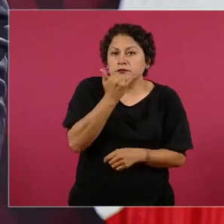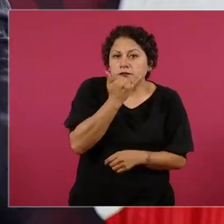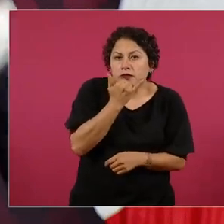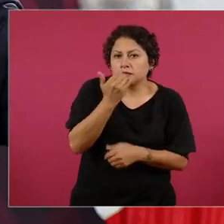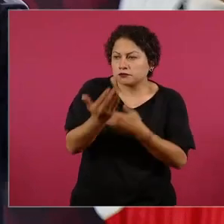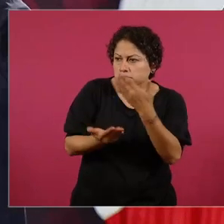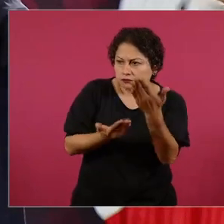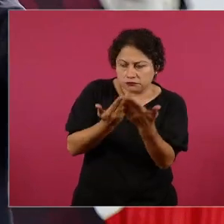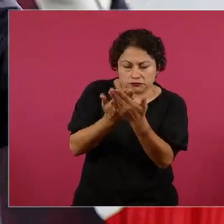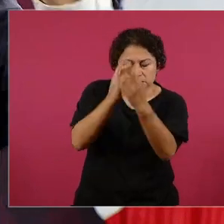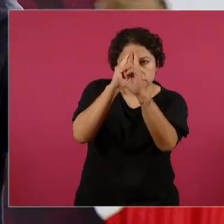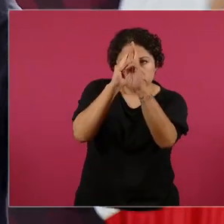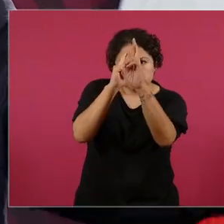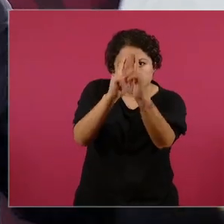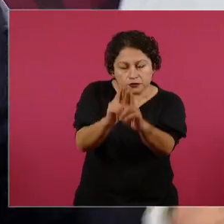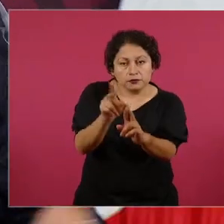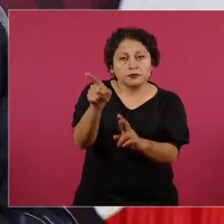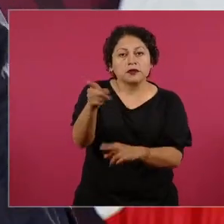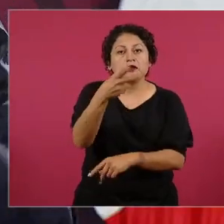que esto no es un asunto